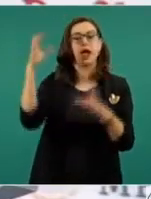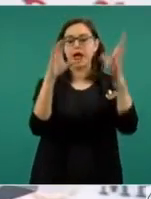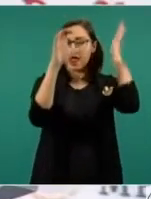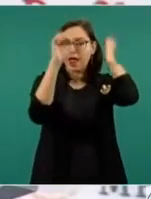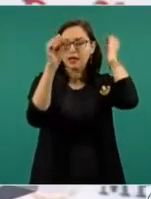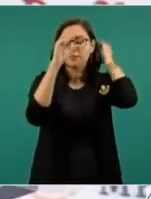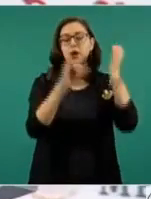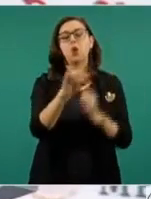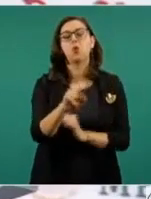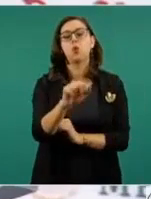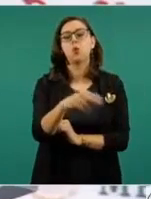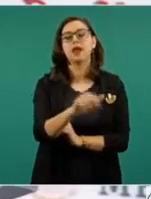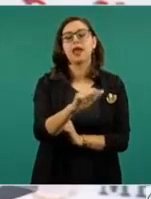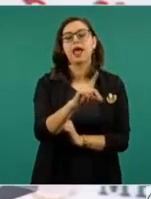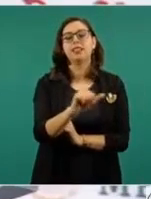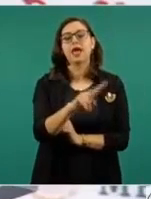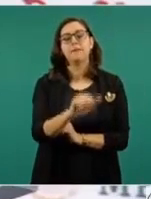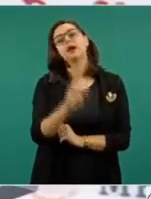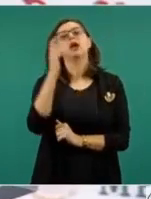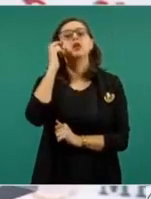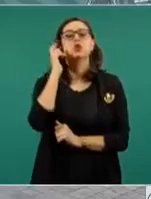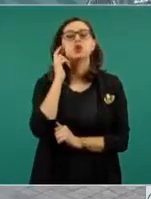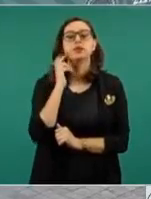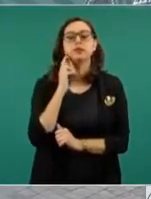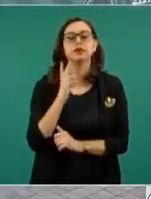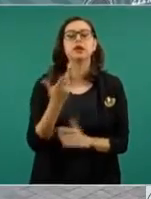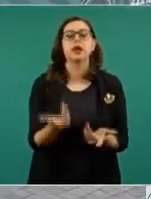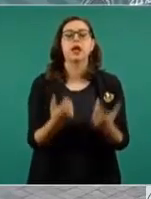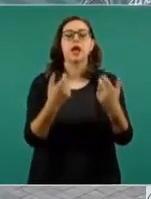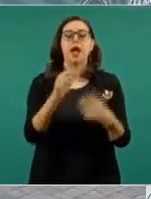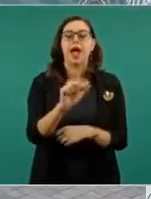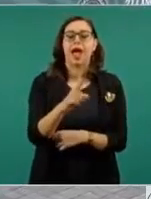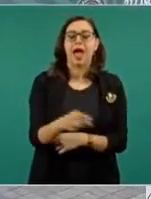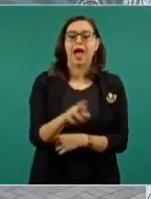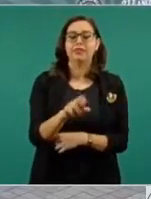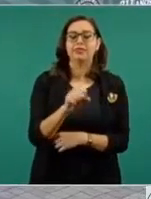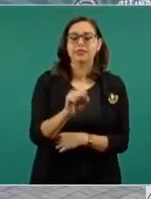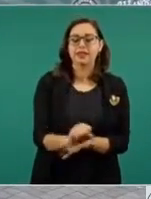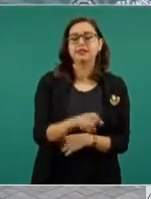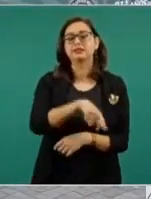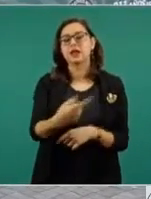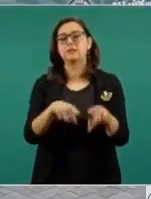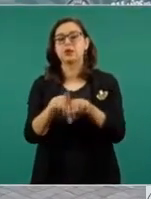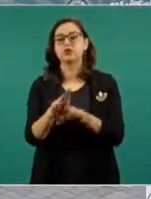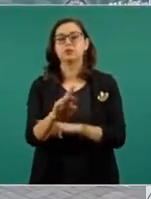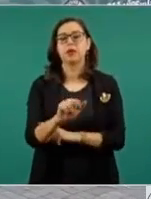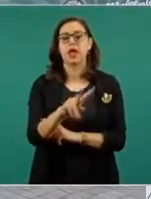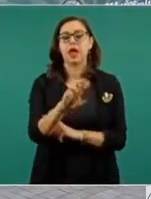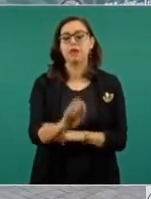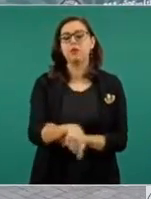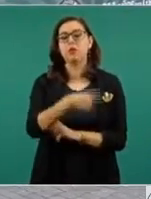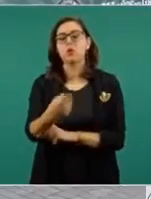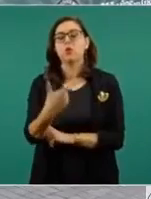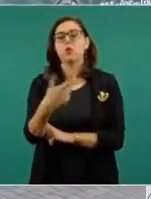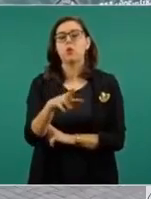Juan Aldama, Leona Vicario, Andrés Quintana Roo, los hermanos Bravo, Guadalupe Victoria